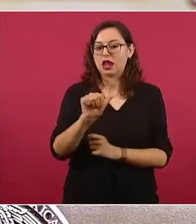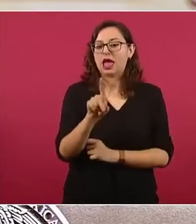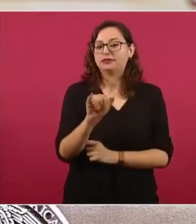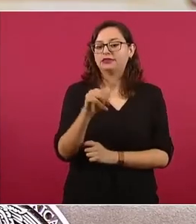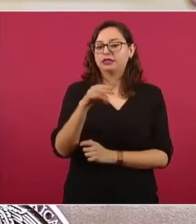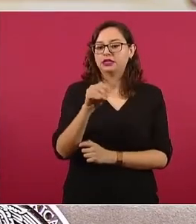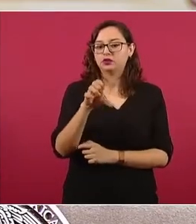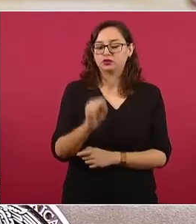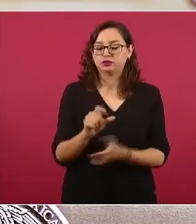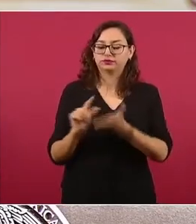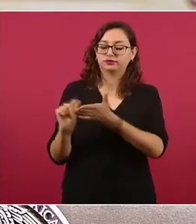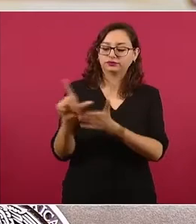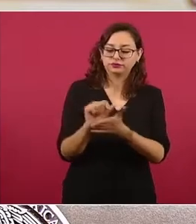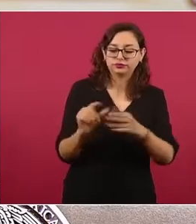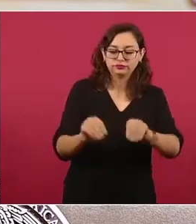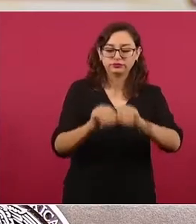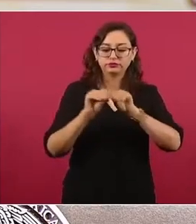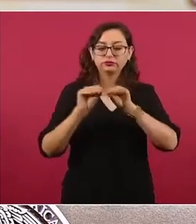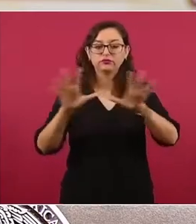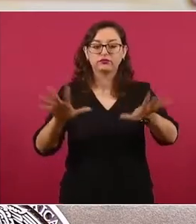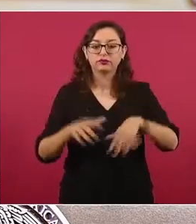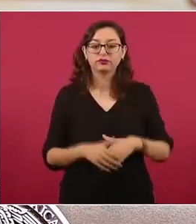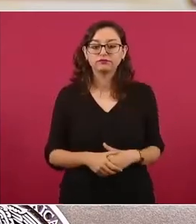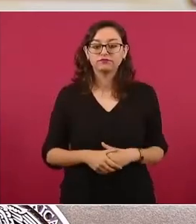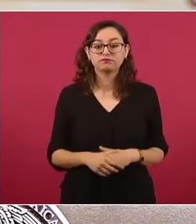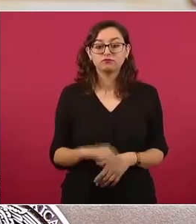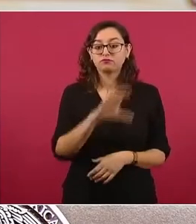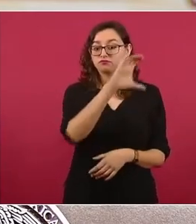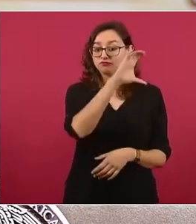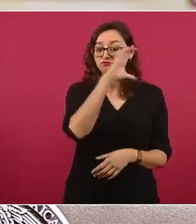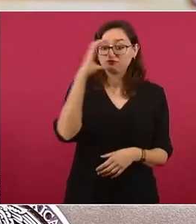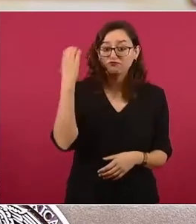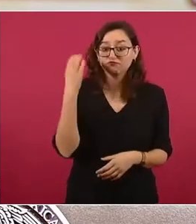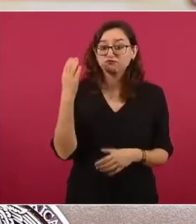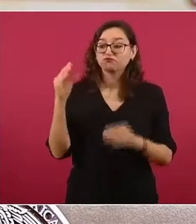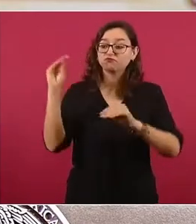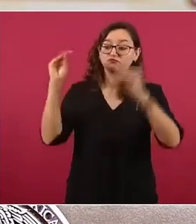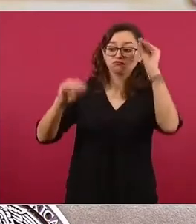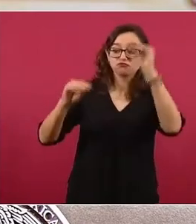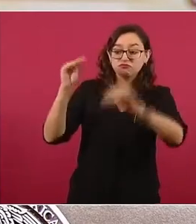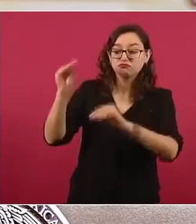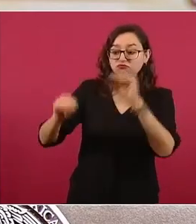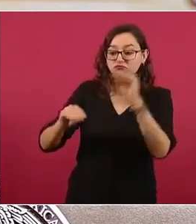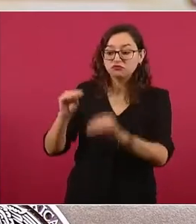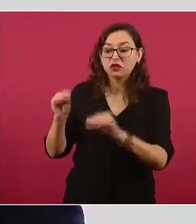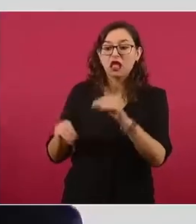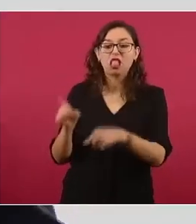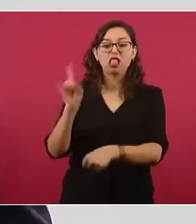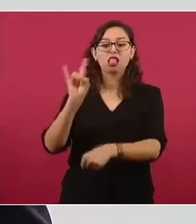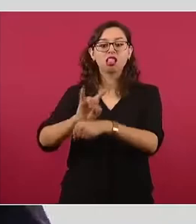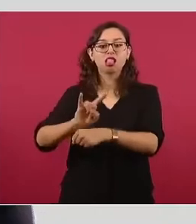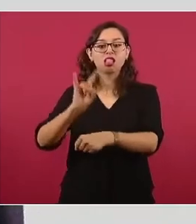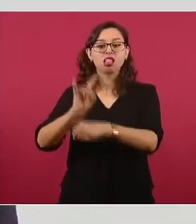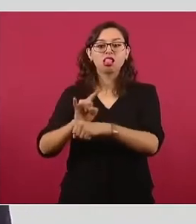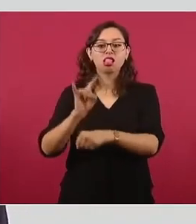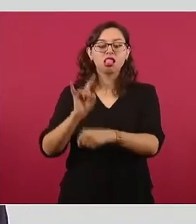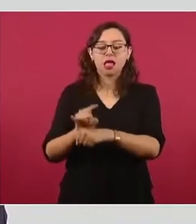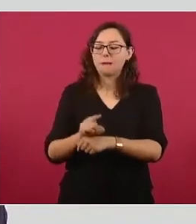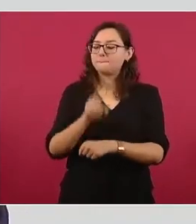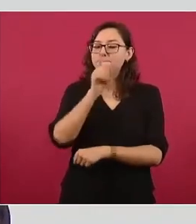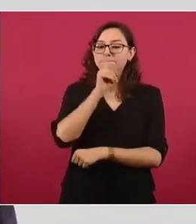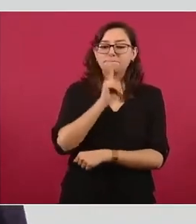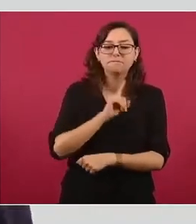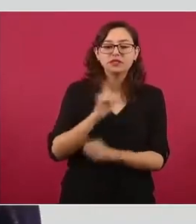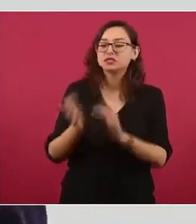fotografías con la leyenda. La pura escenografía afinan detalles para la primera etapa constructiva de Dos Bocas.